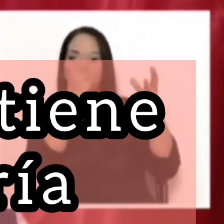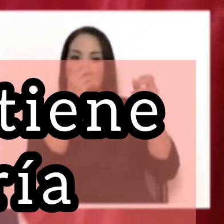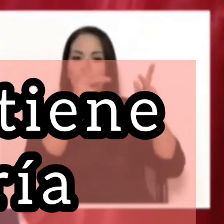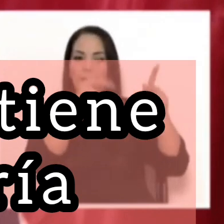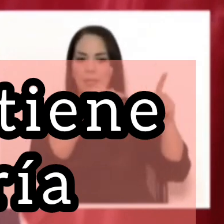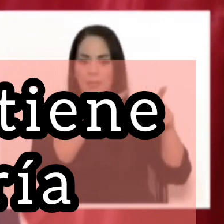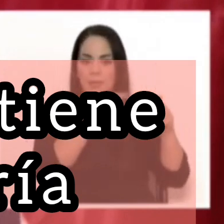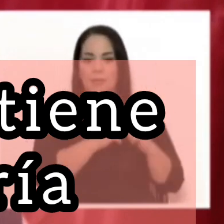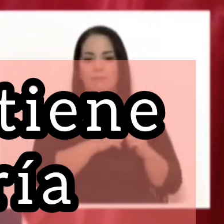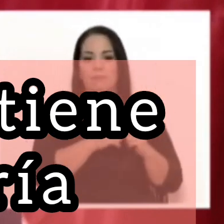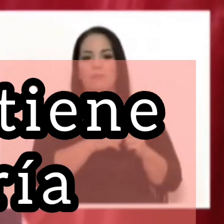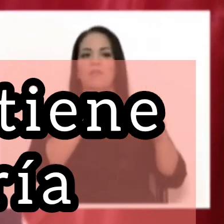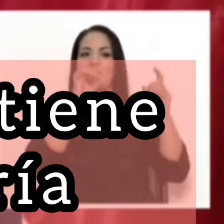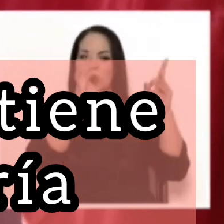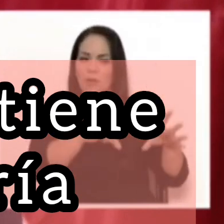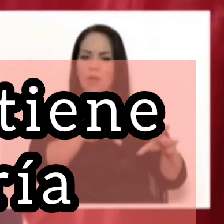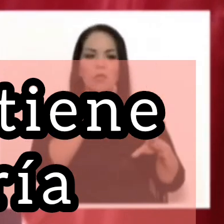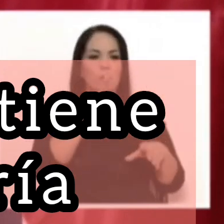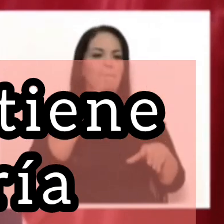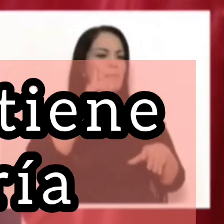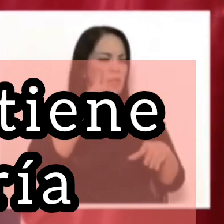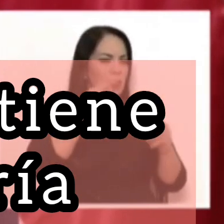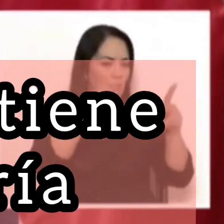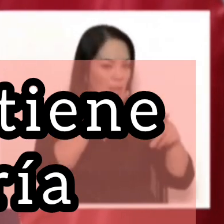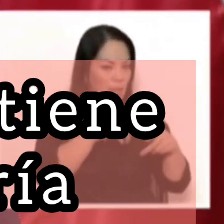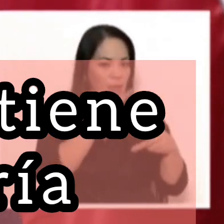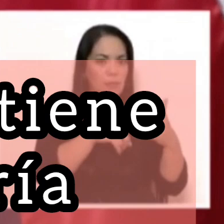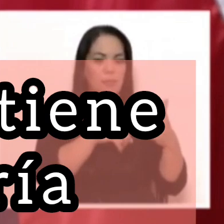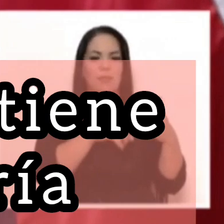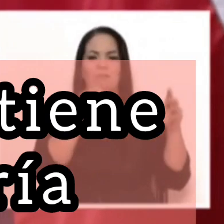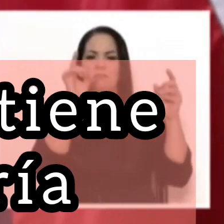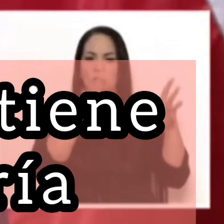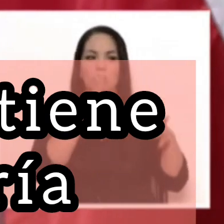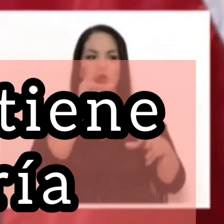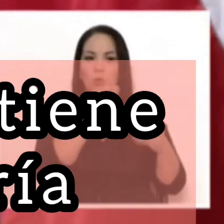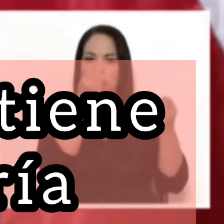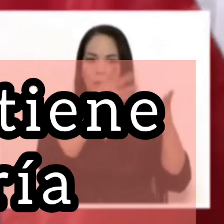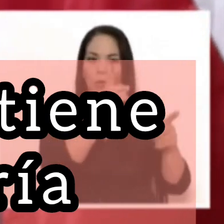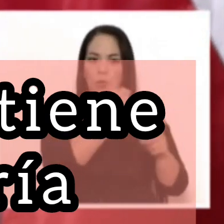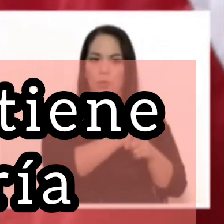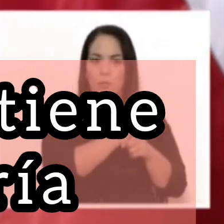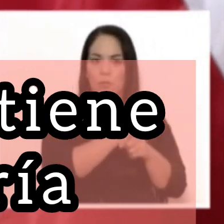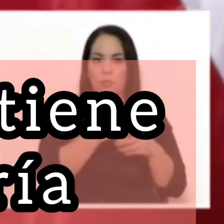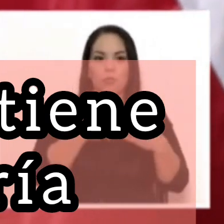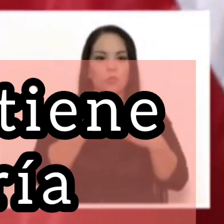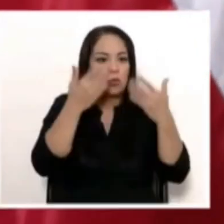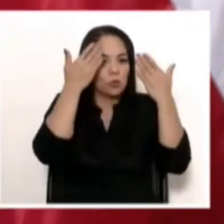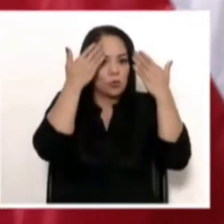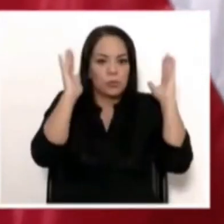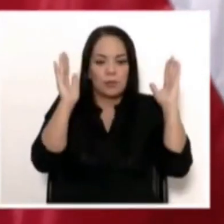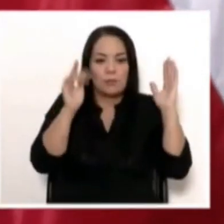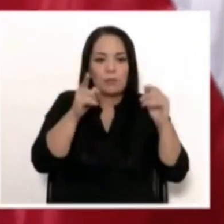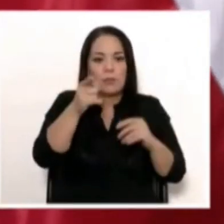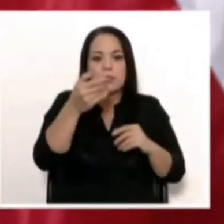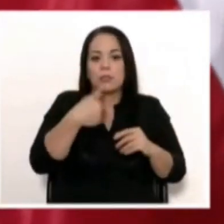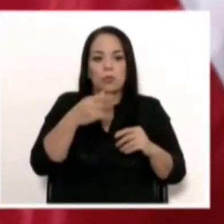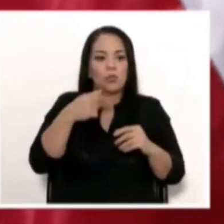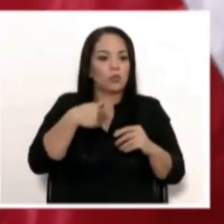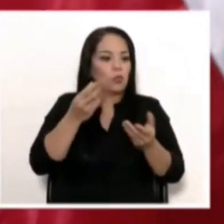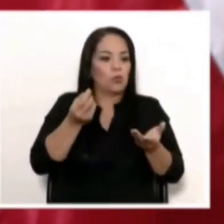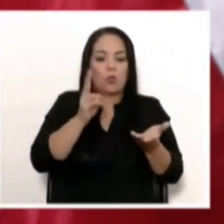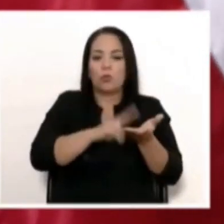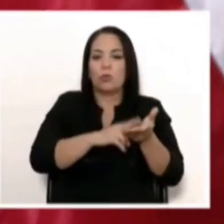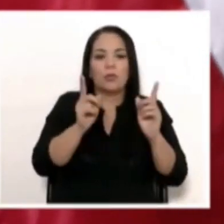abominable es mentir y abominable es no informar lo correcto. Yo no sé, yo a este señor no lo contraté,